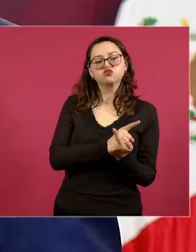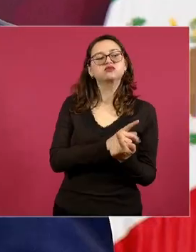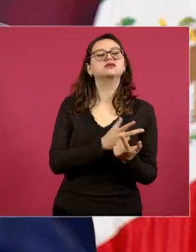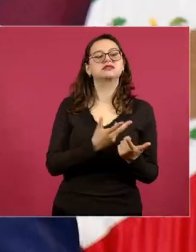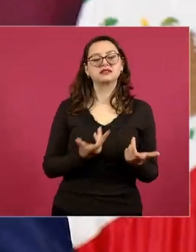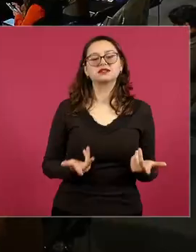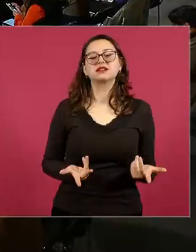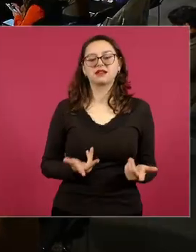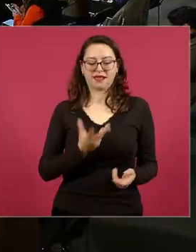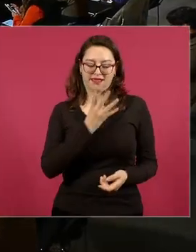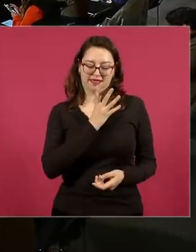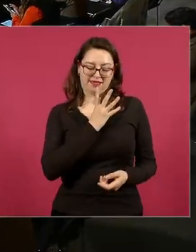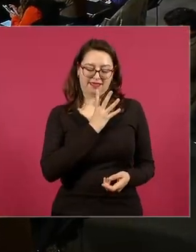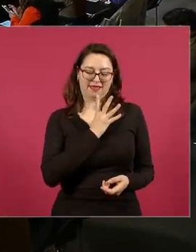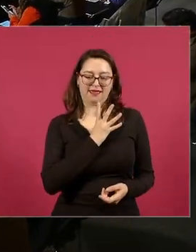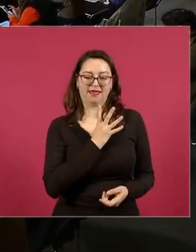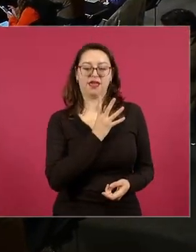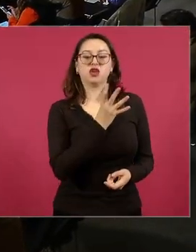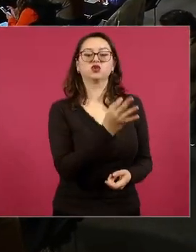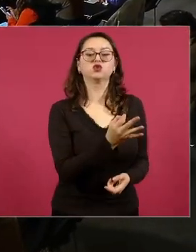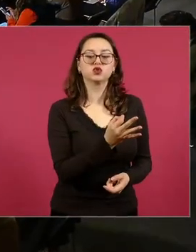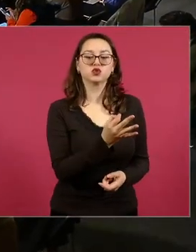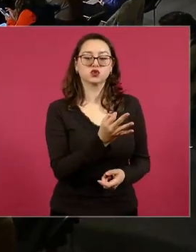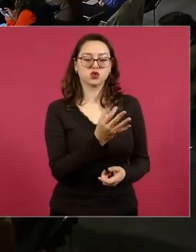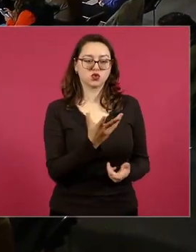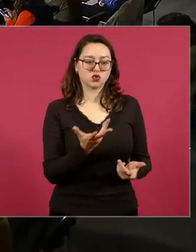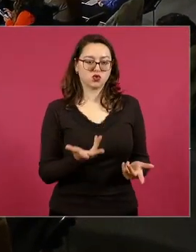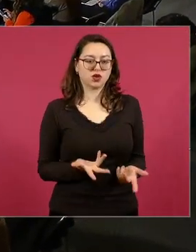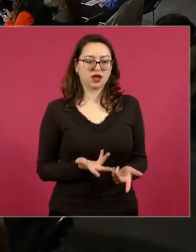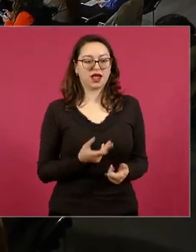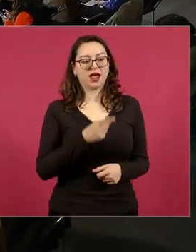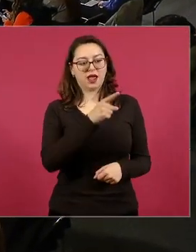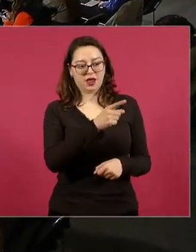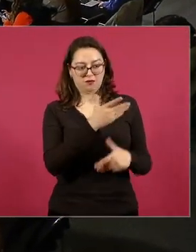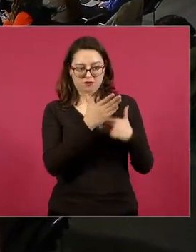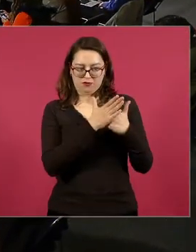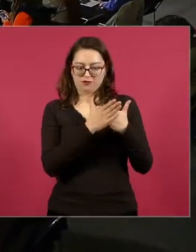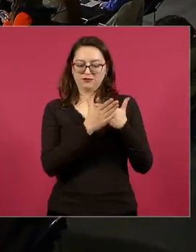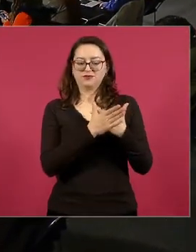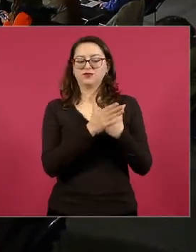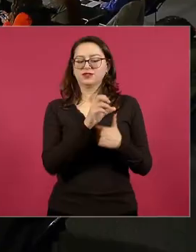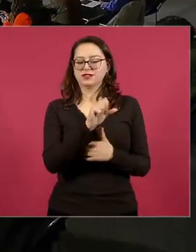que conozcas al que podía ser secretario de Hacienda